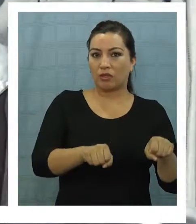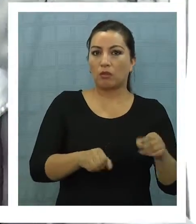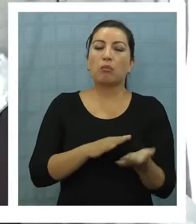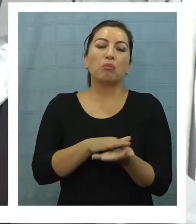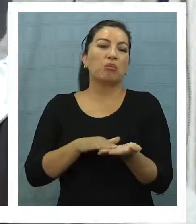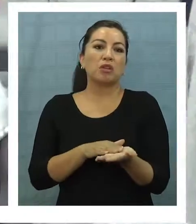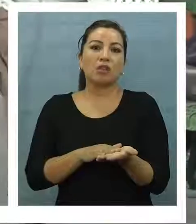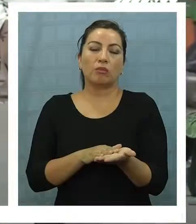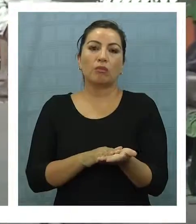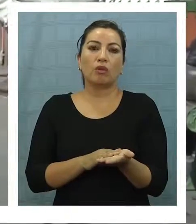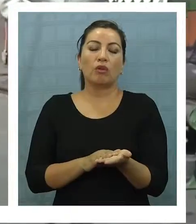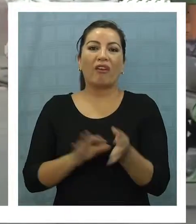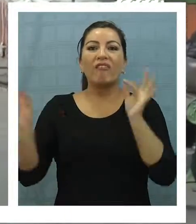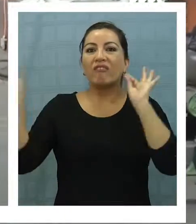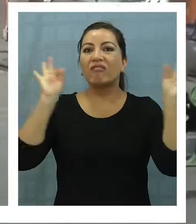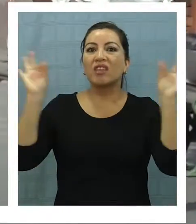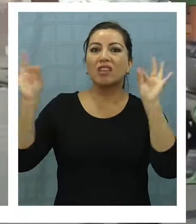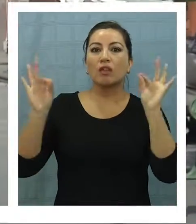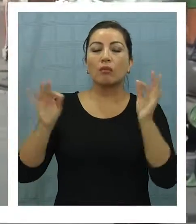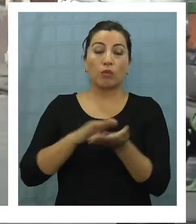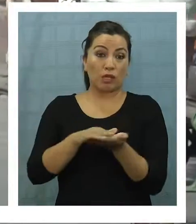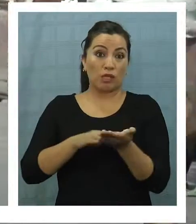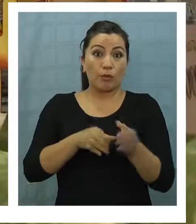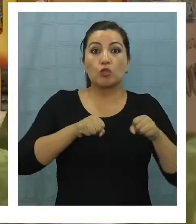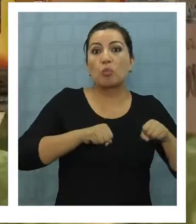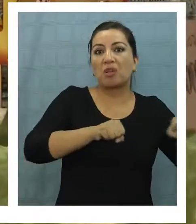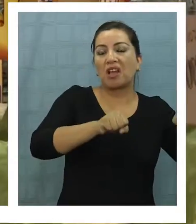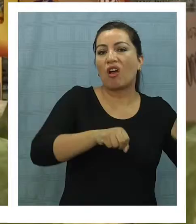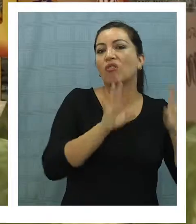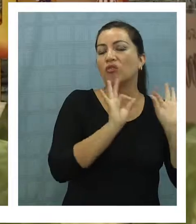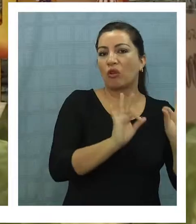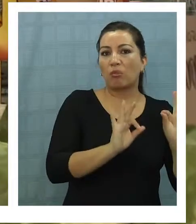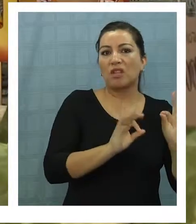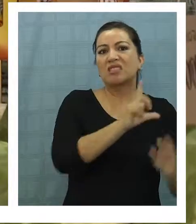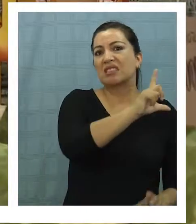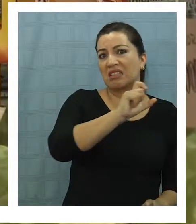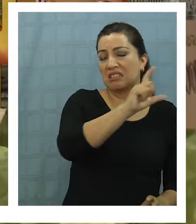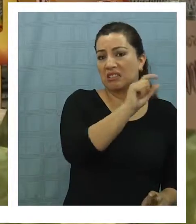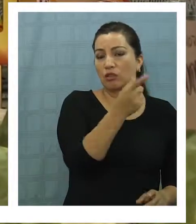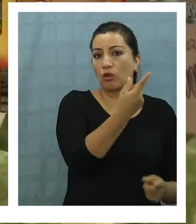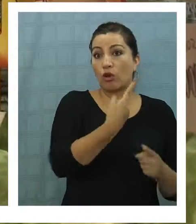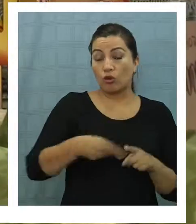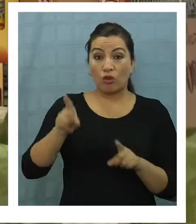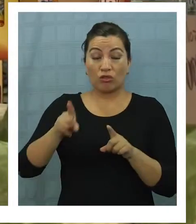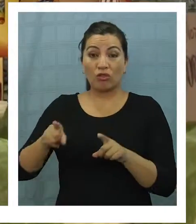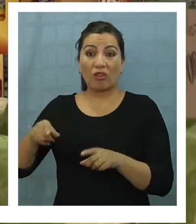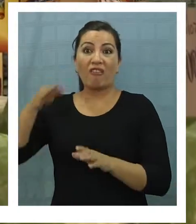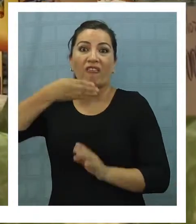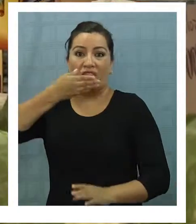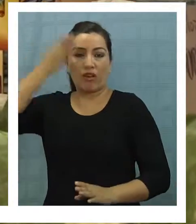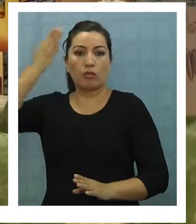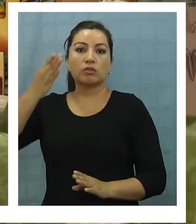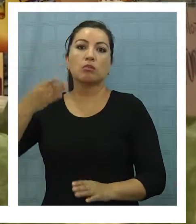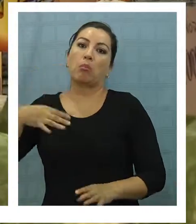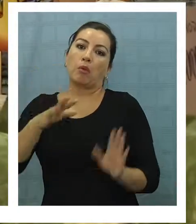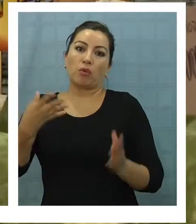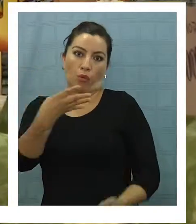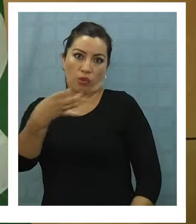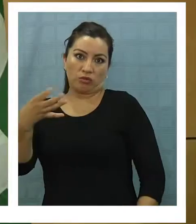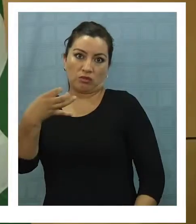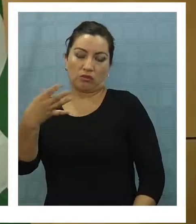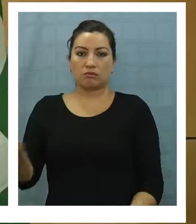producto es un paquete de fideos, que en un supermercado común vale 700 pesos, en uno popular costaría solo 400.